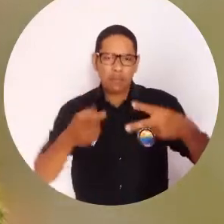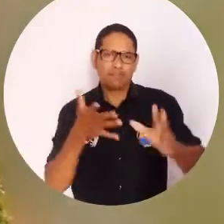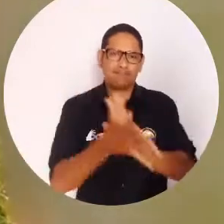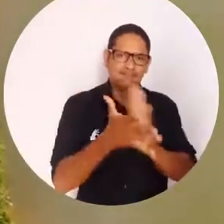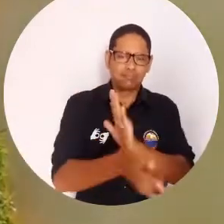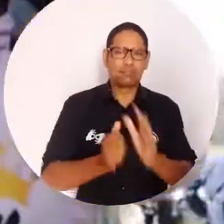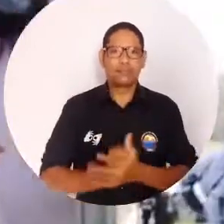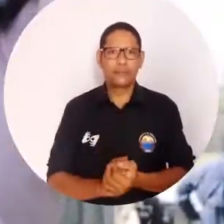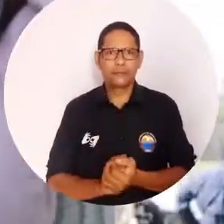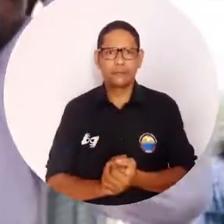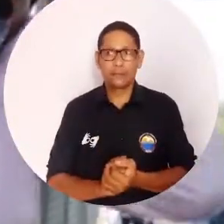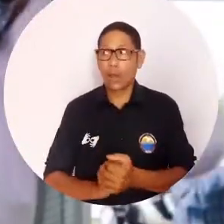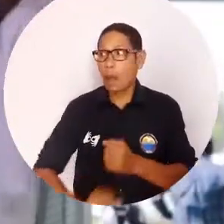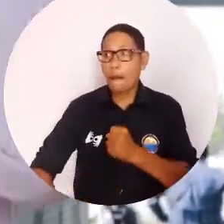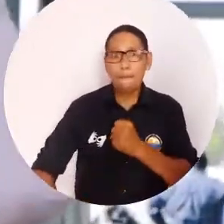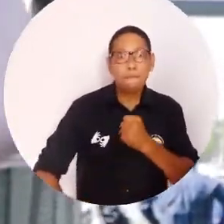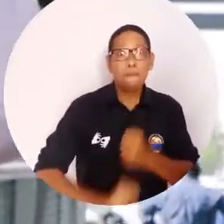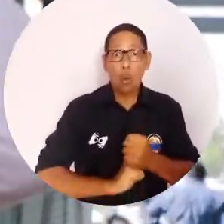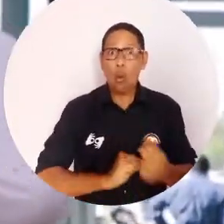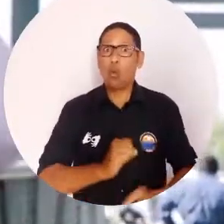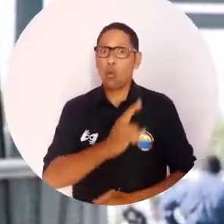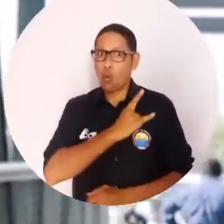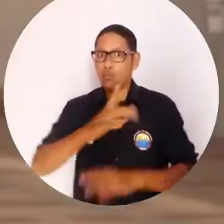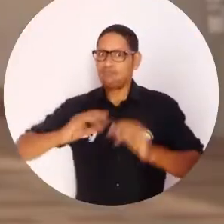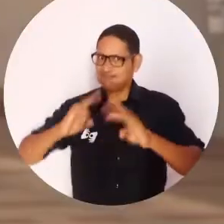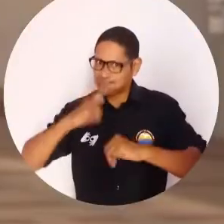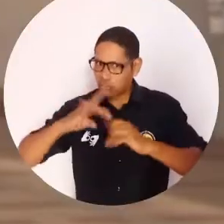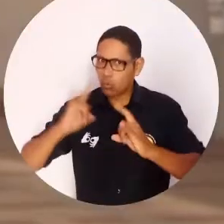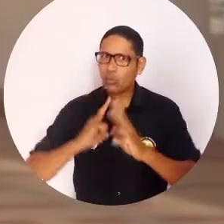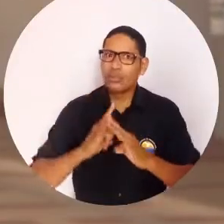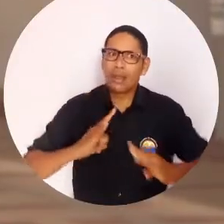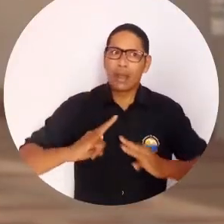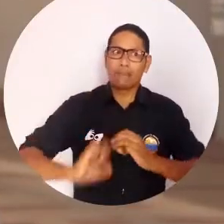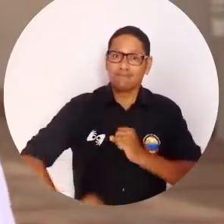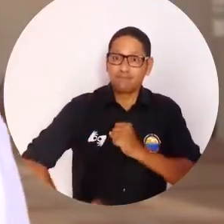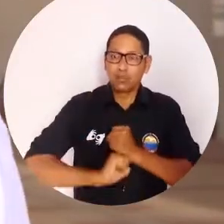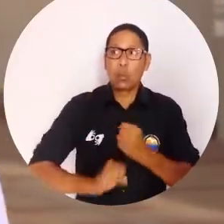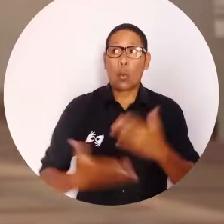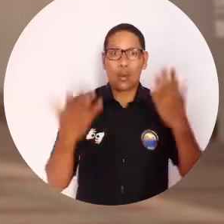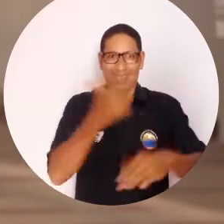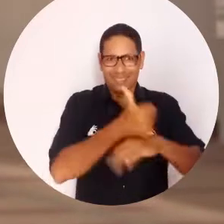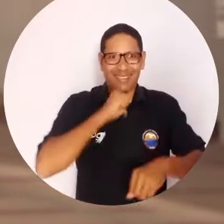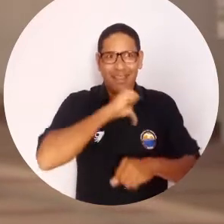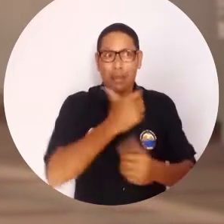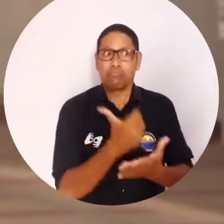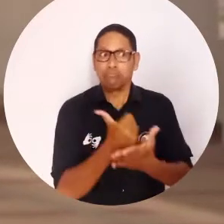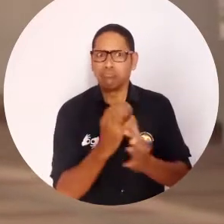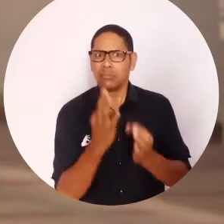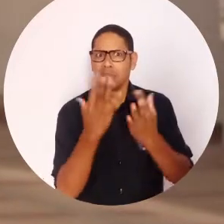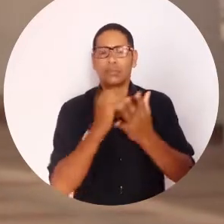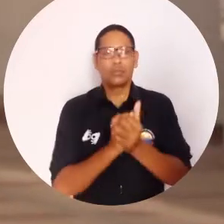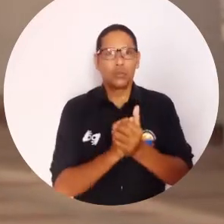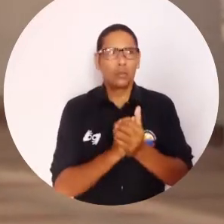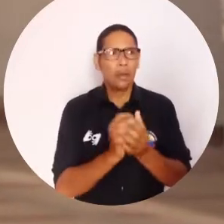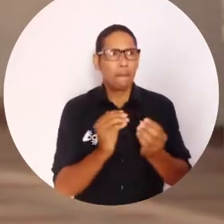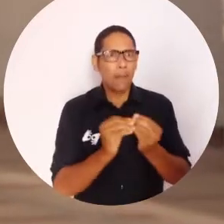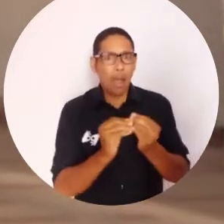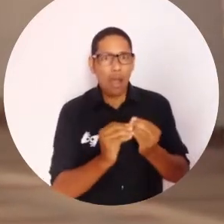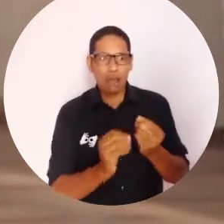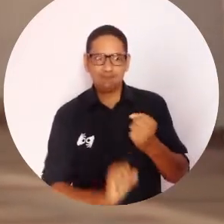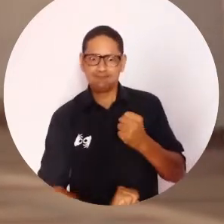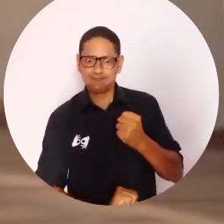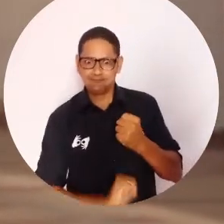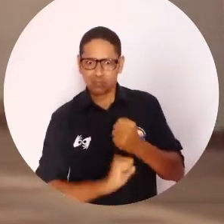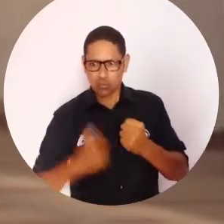desarrollados en la Alma Mater. Tuvimos el apoyo decidido de la Universidad del Magdalena con su rector Pablo Vera, quien